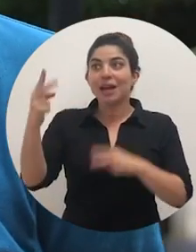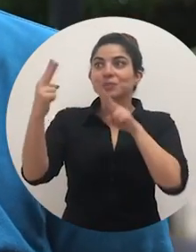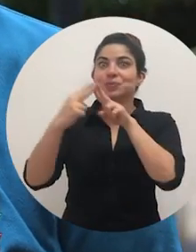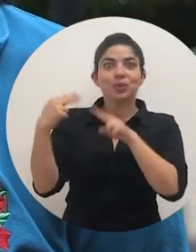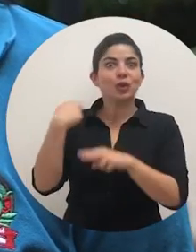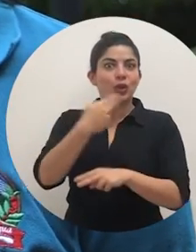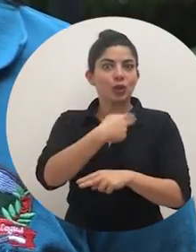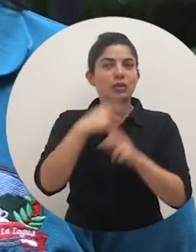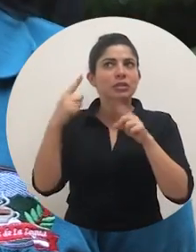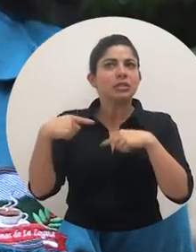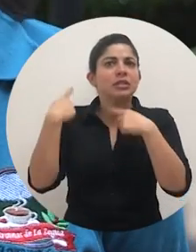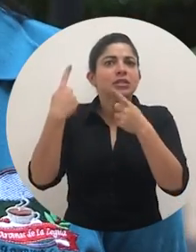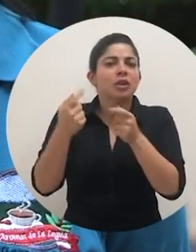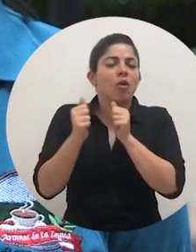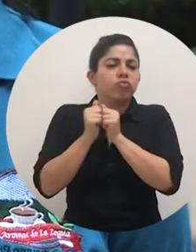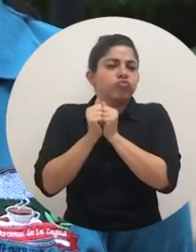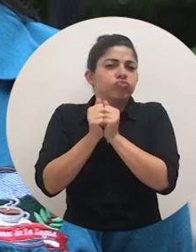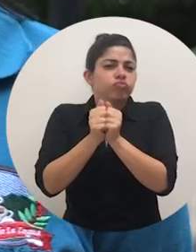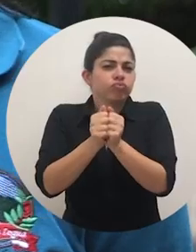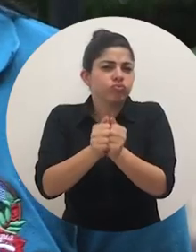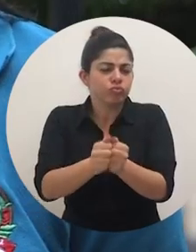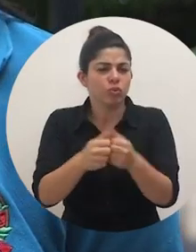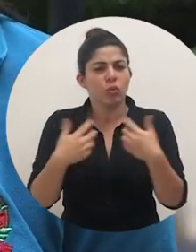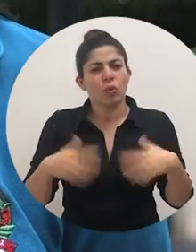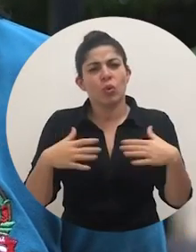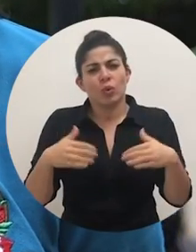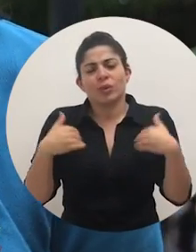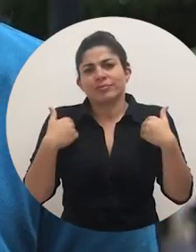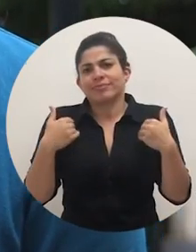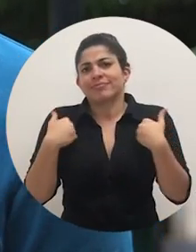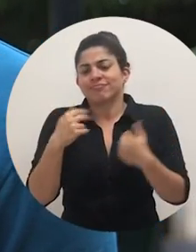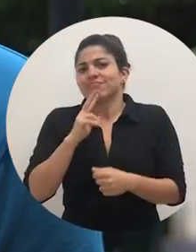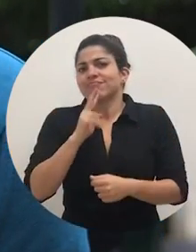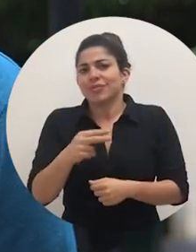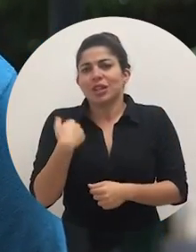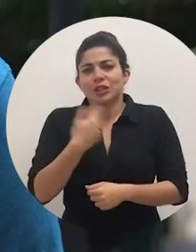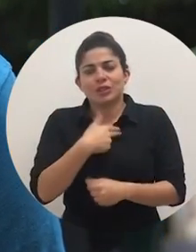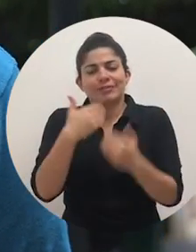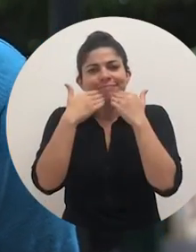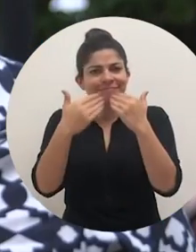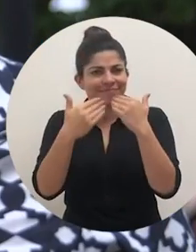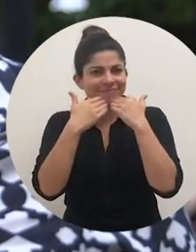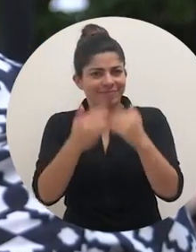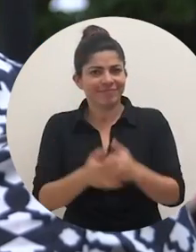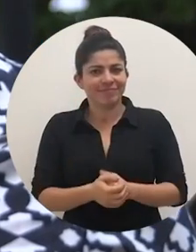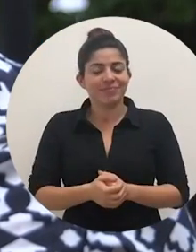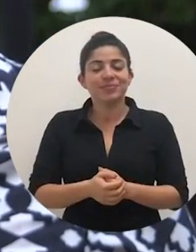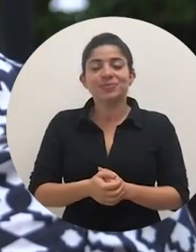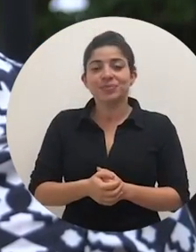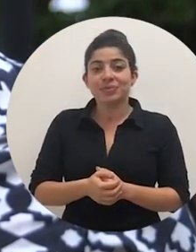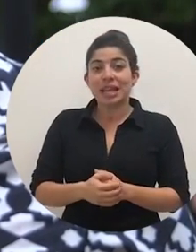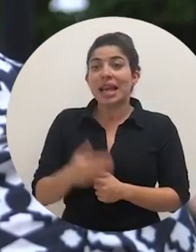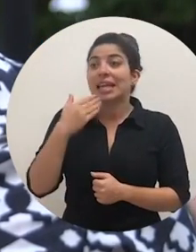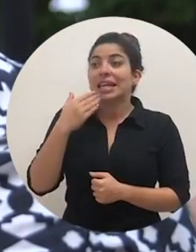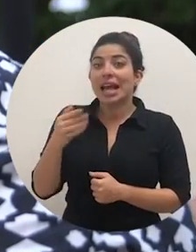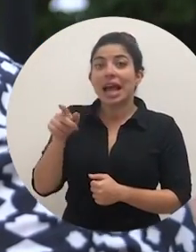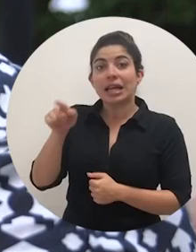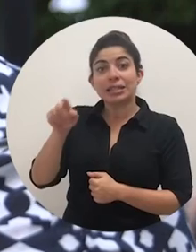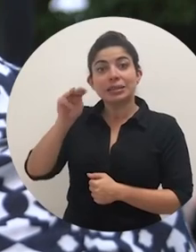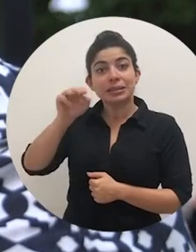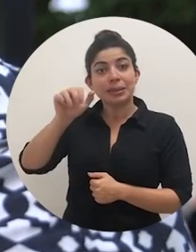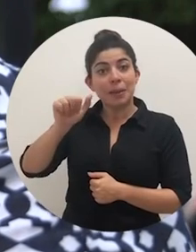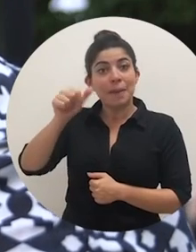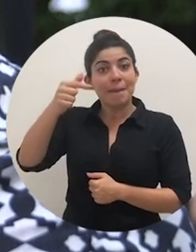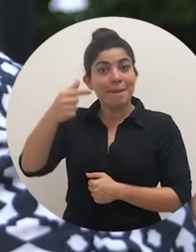y nos ha dado un acompañamiento muy grato, la verdad que es de agradecerles. Gracias al